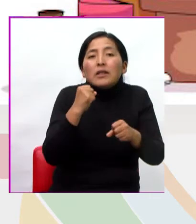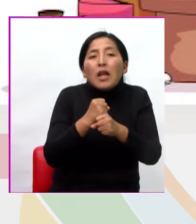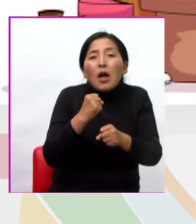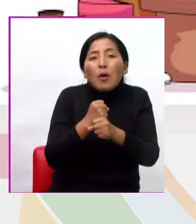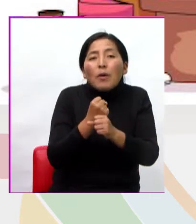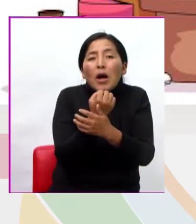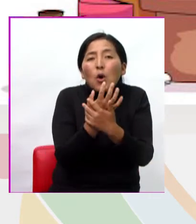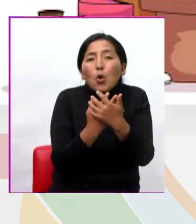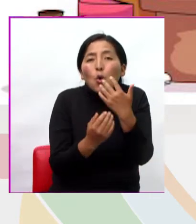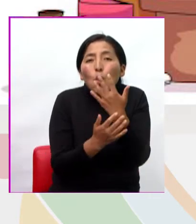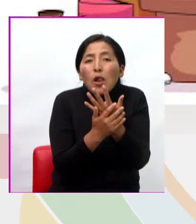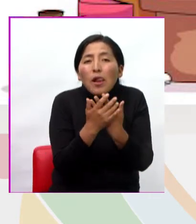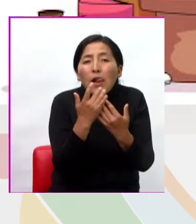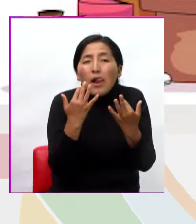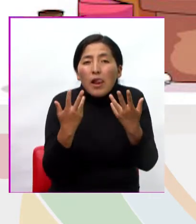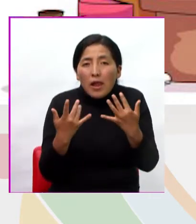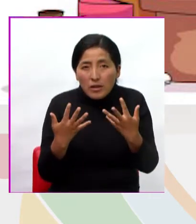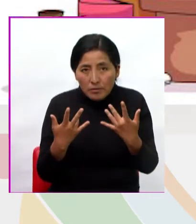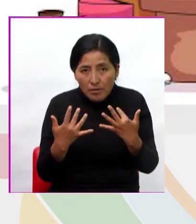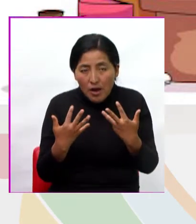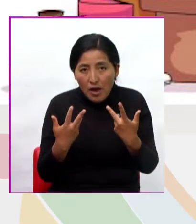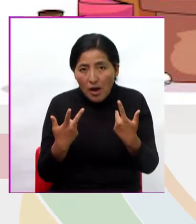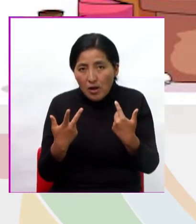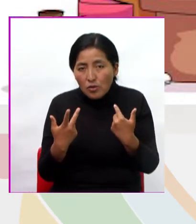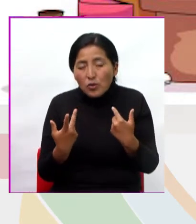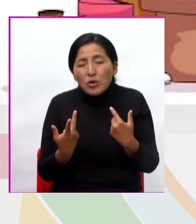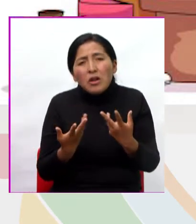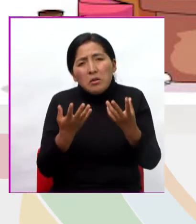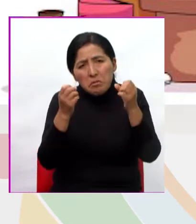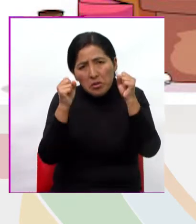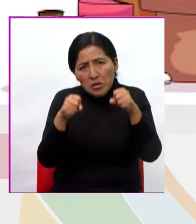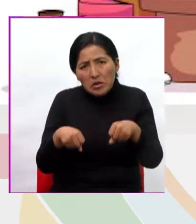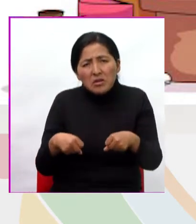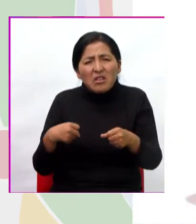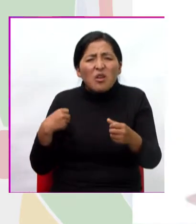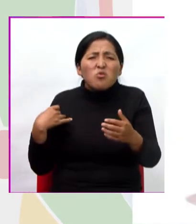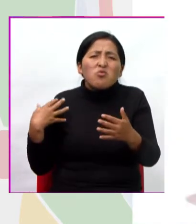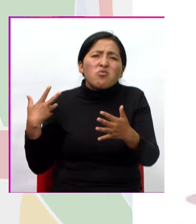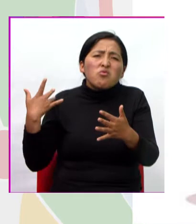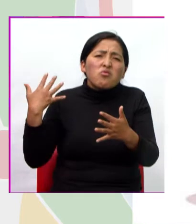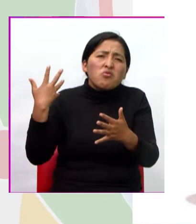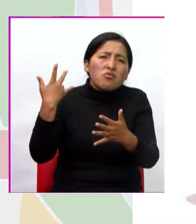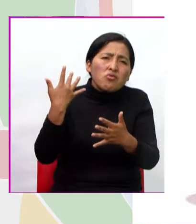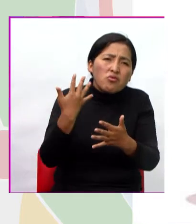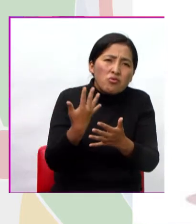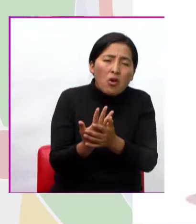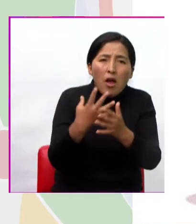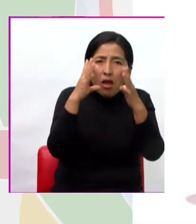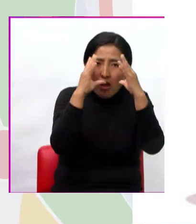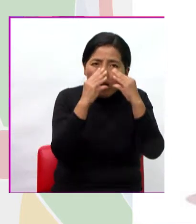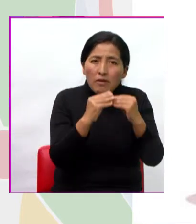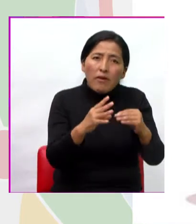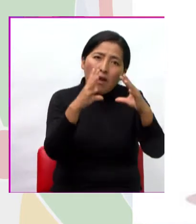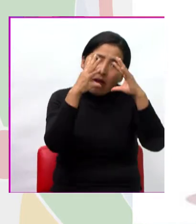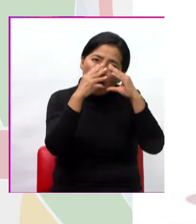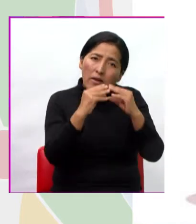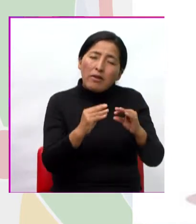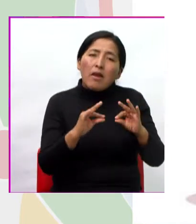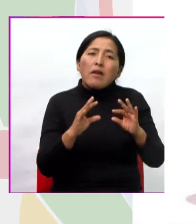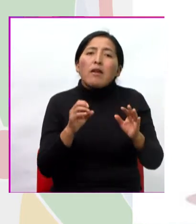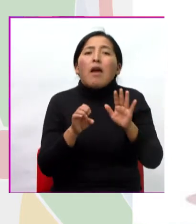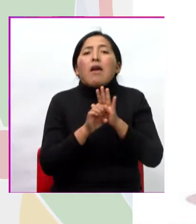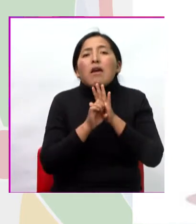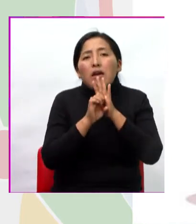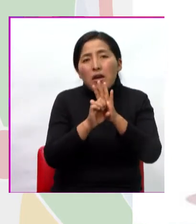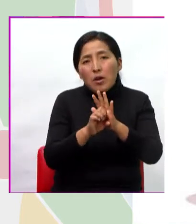transmitidos de generación en generación ¿Qué quiere decir esto? Que la familia puede ser